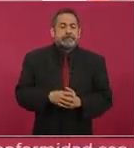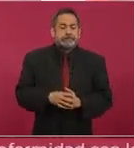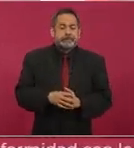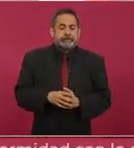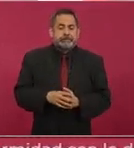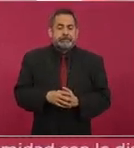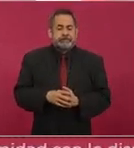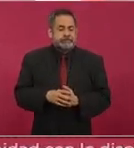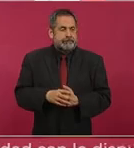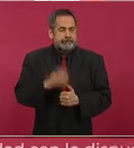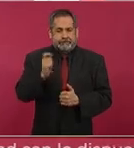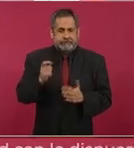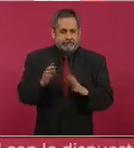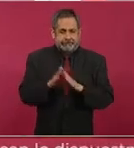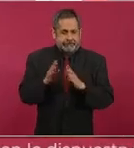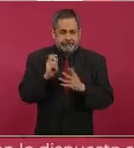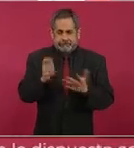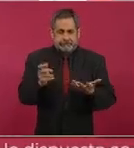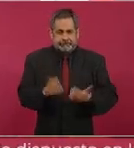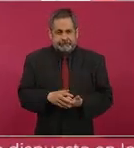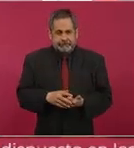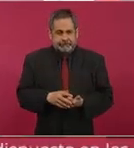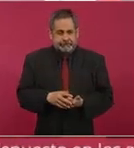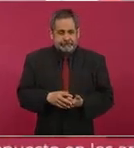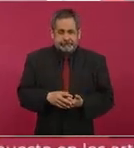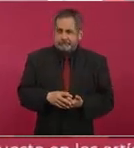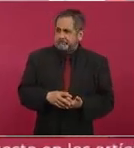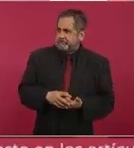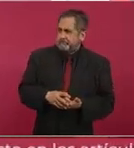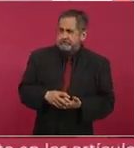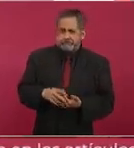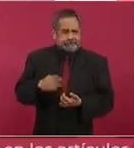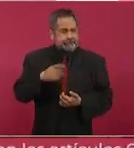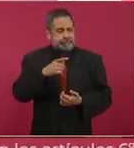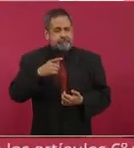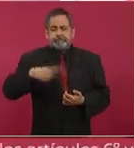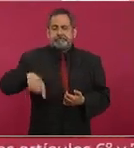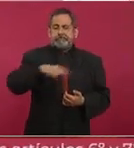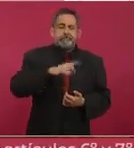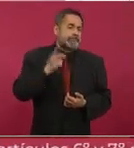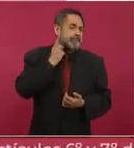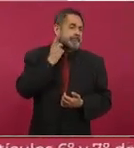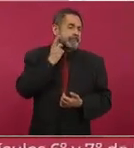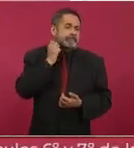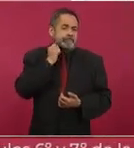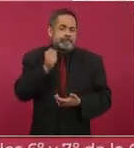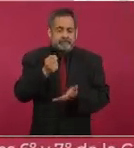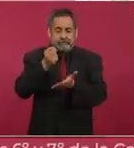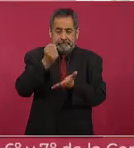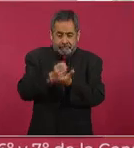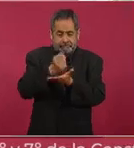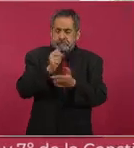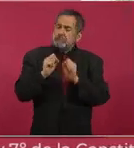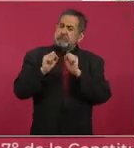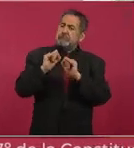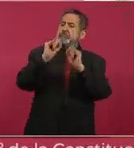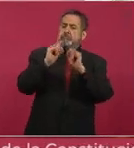¿cómo explicar que legisladores aprobaron el Fobaproa?